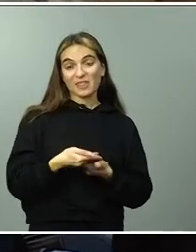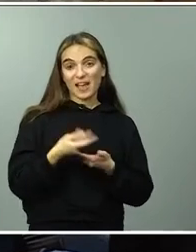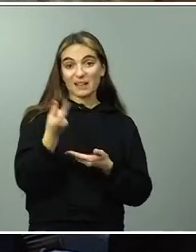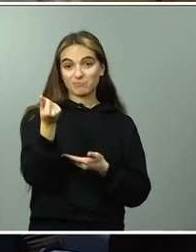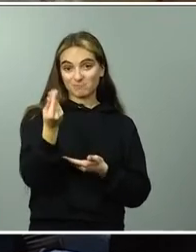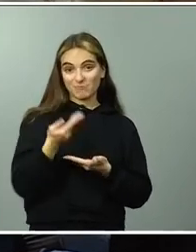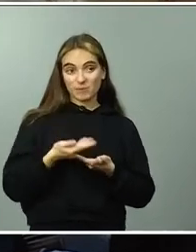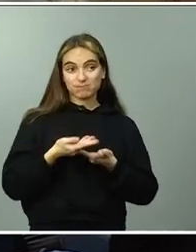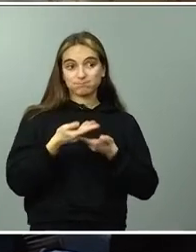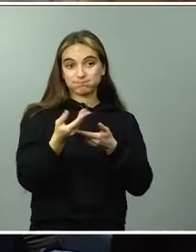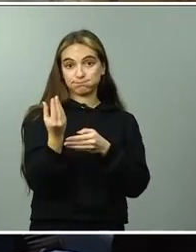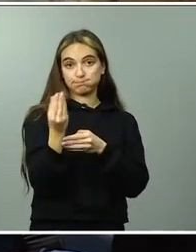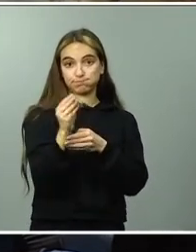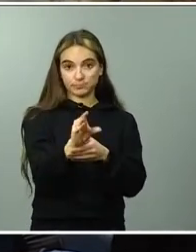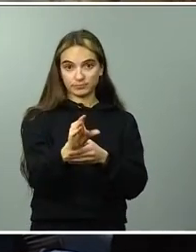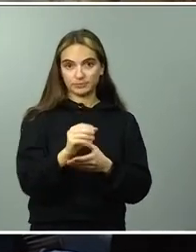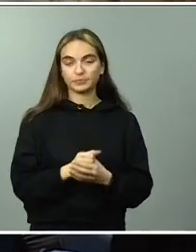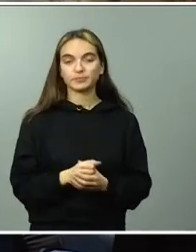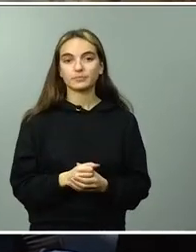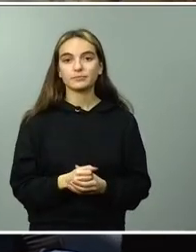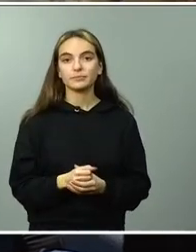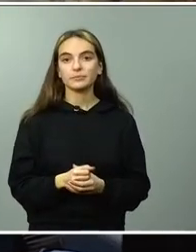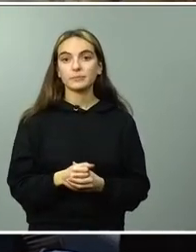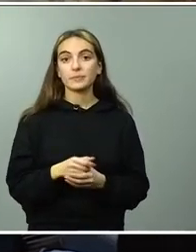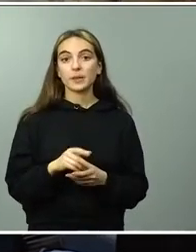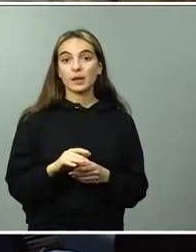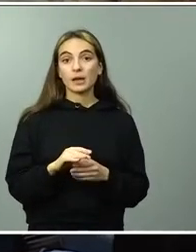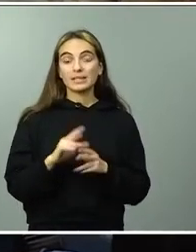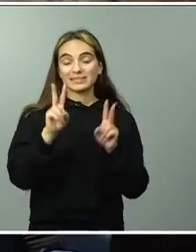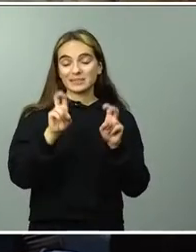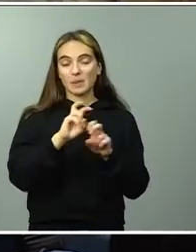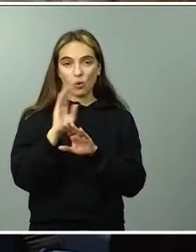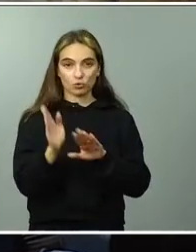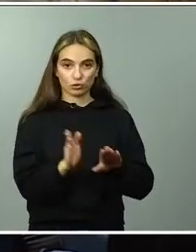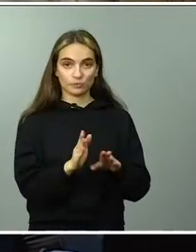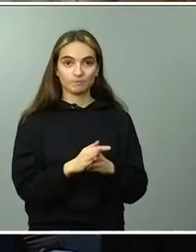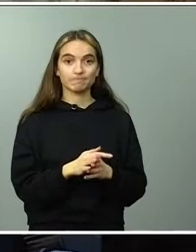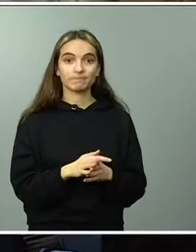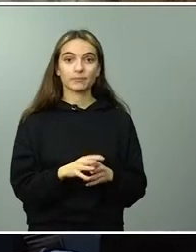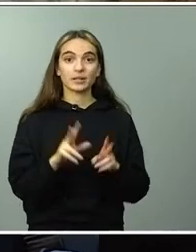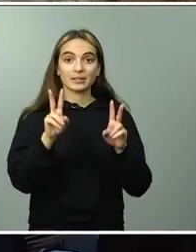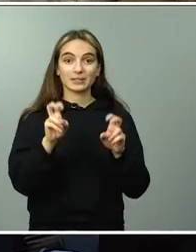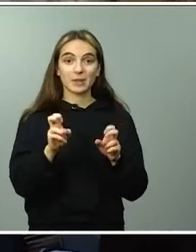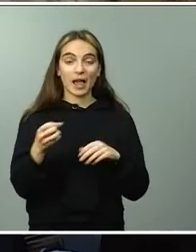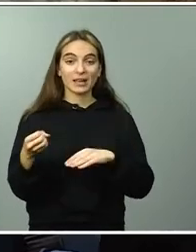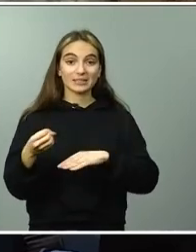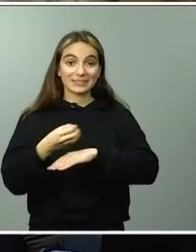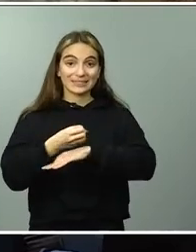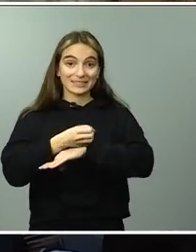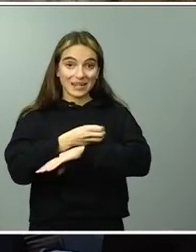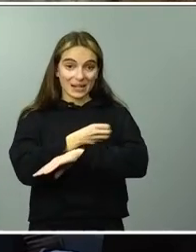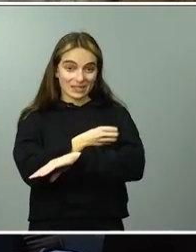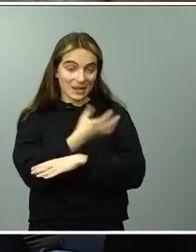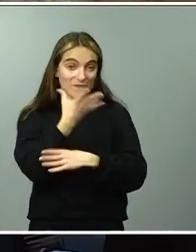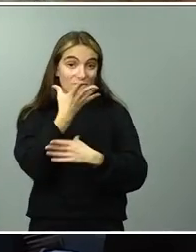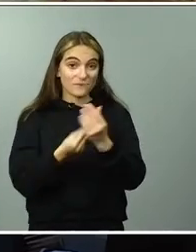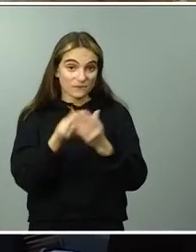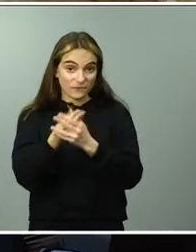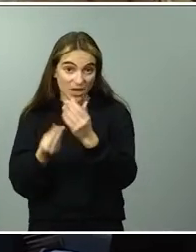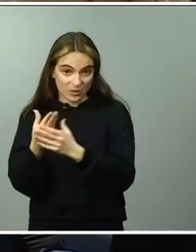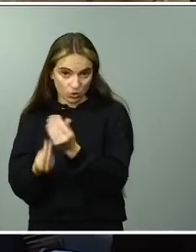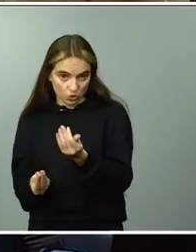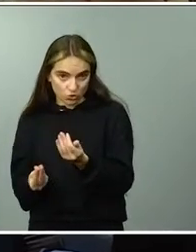con los carburantes. Por otro lado, sobre el asunto de los trenes, de los errores con los trenes de Asturias y Cantabria,